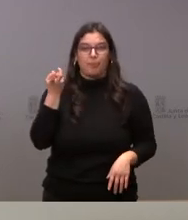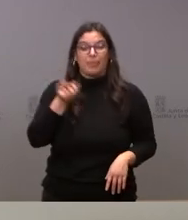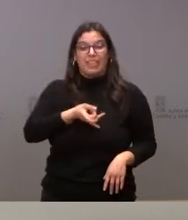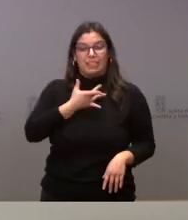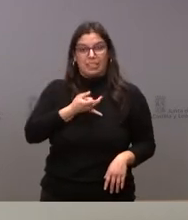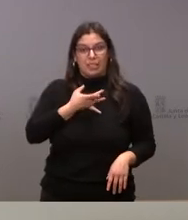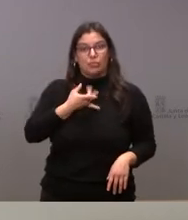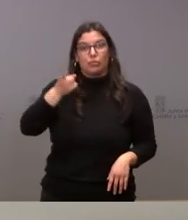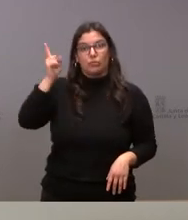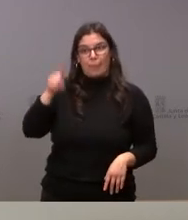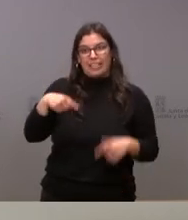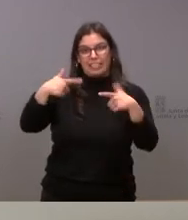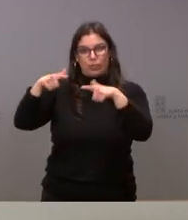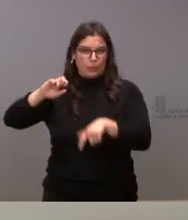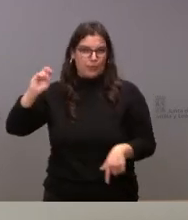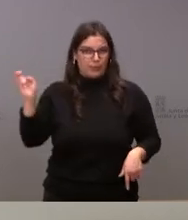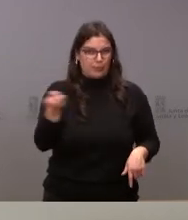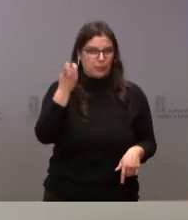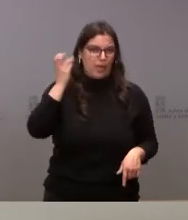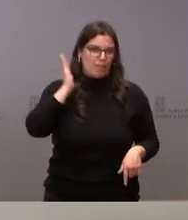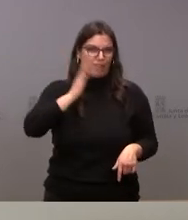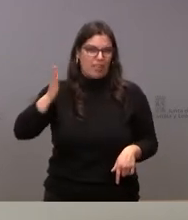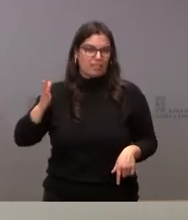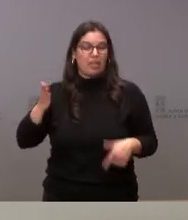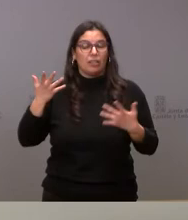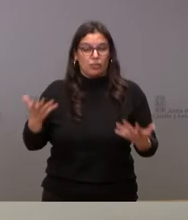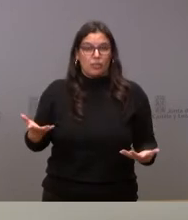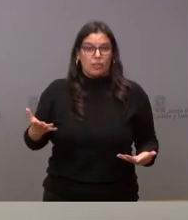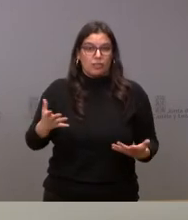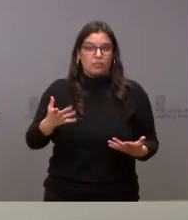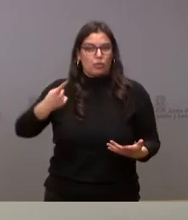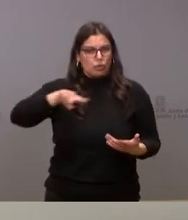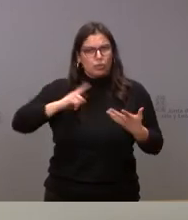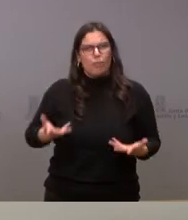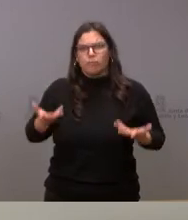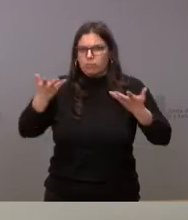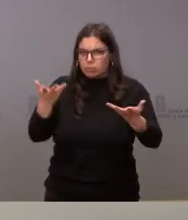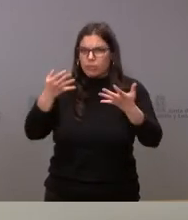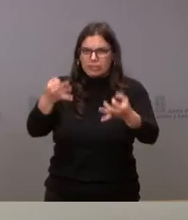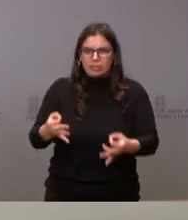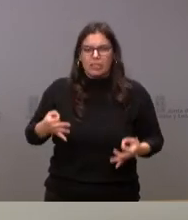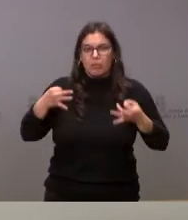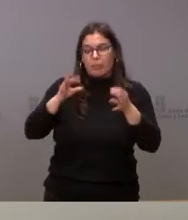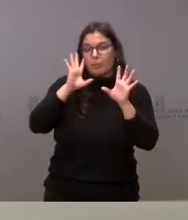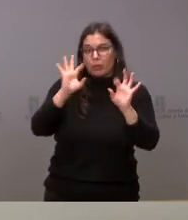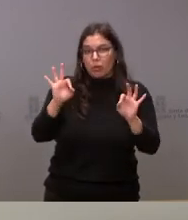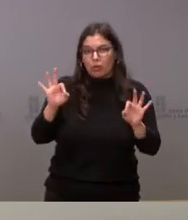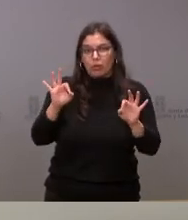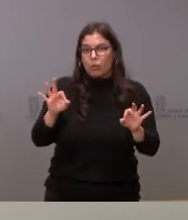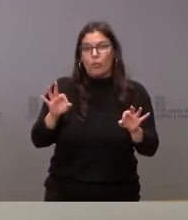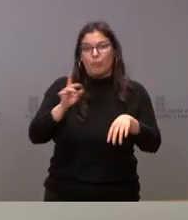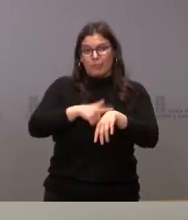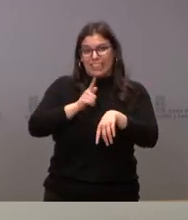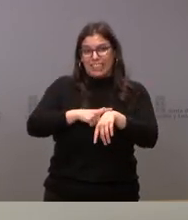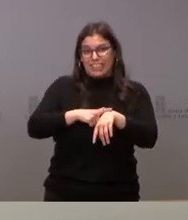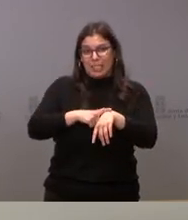por distintos sectores afectados. Y, por tanto, ahí está nuestra firme voluntad, esa mano tendida. Lógicamente, no lleva el tiempo